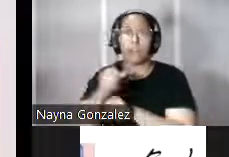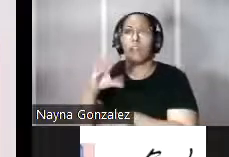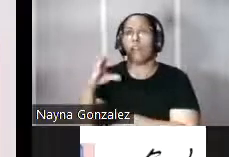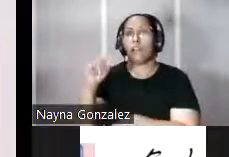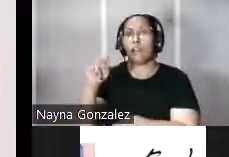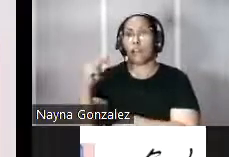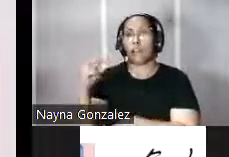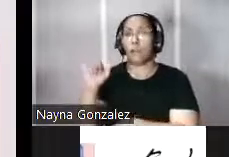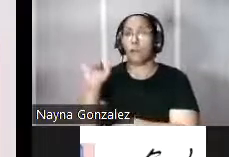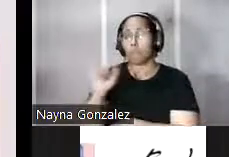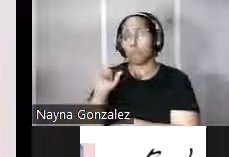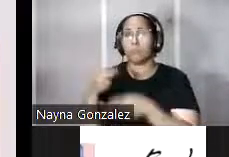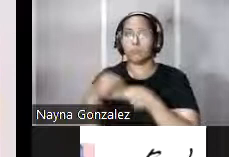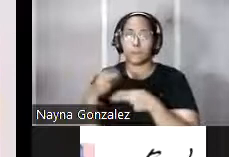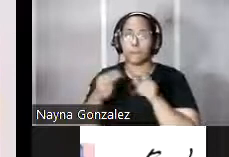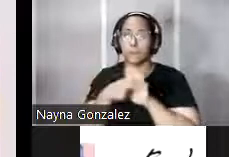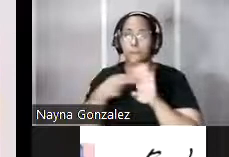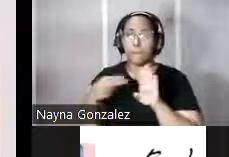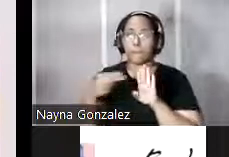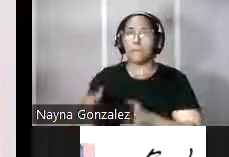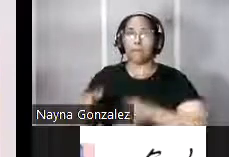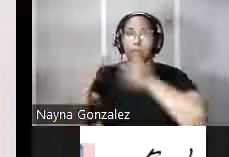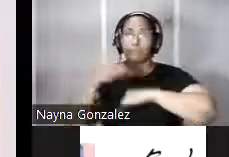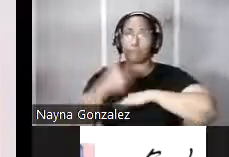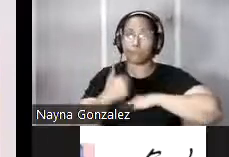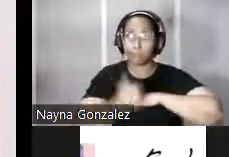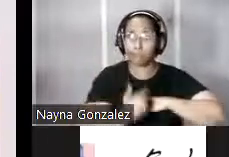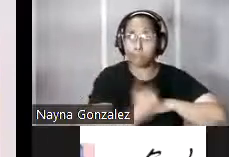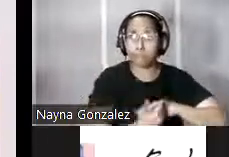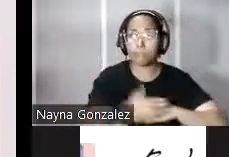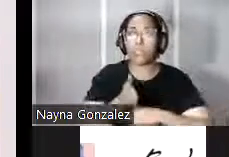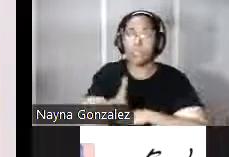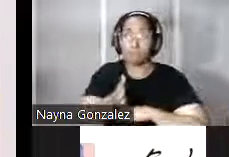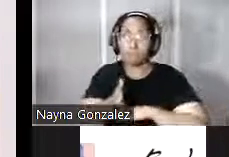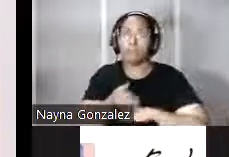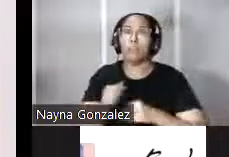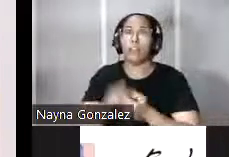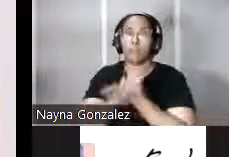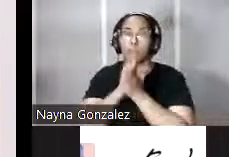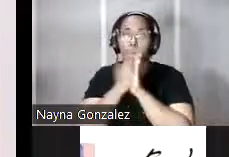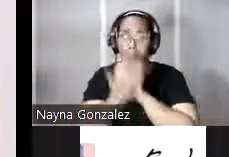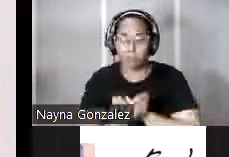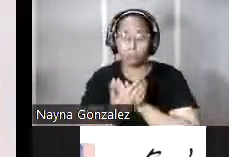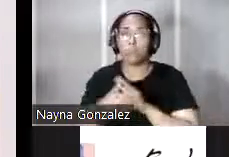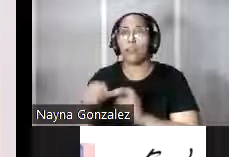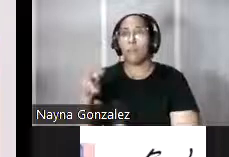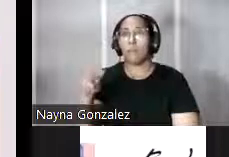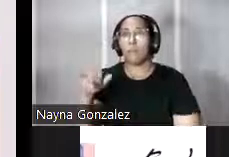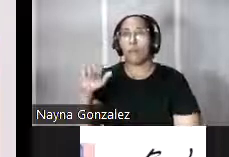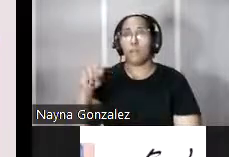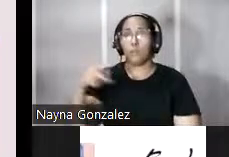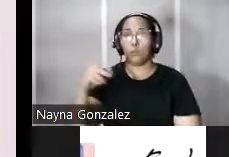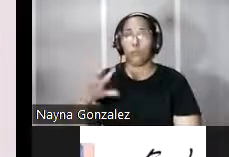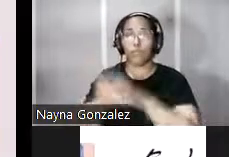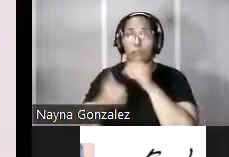realizado también con pilares de madera estrechos cuya fábrica se convierte o se transforma en mampostería en el